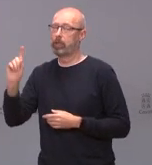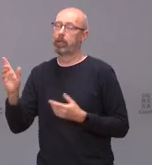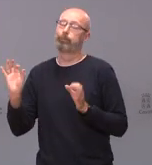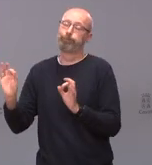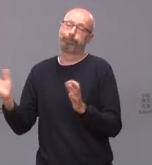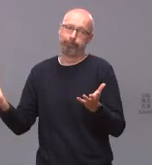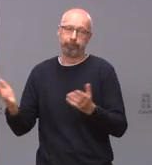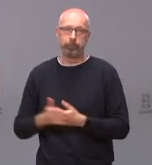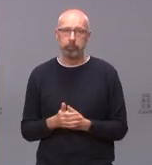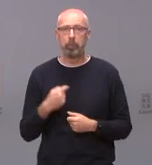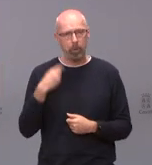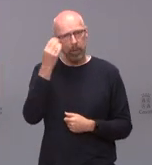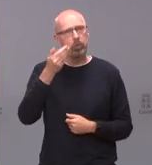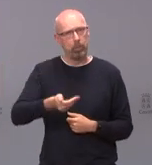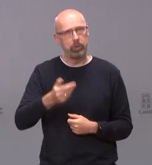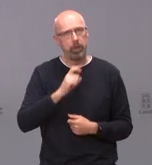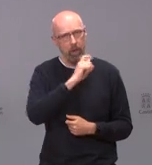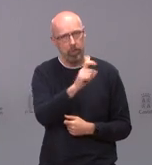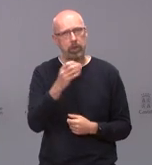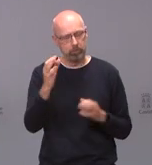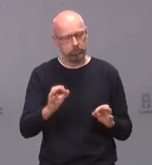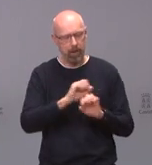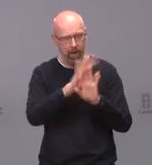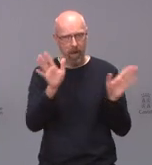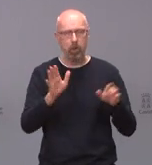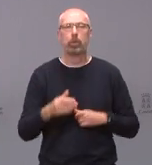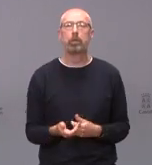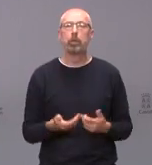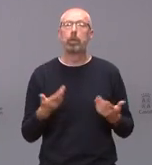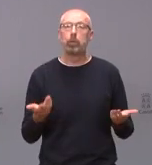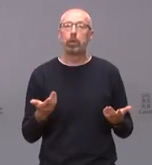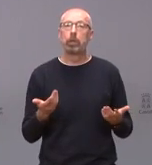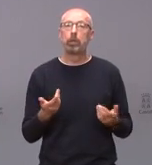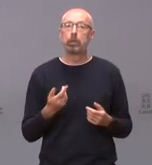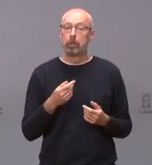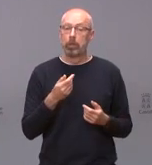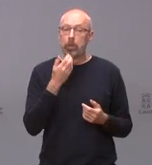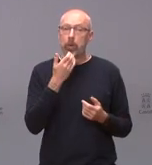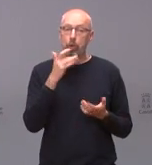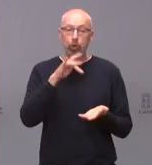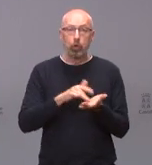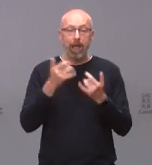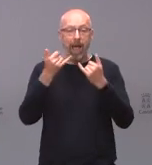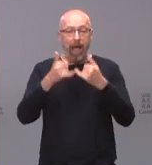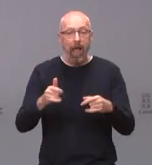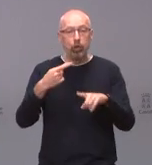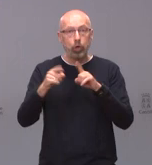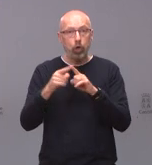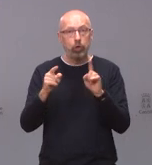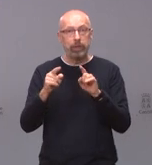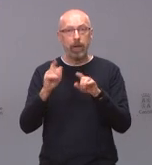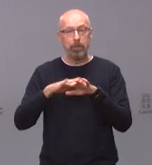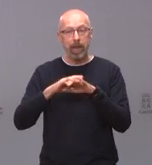importante remarcarlo por qué no queremos que se celebren actos por qué no queremos que se produzcan aglomeraciones